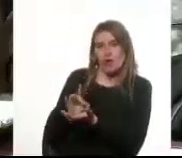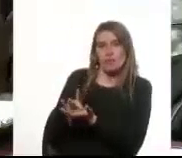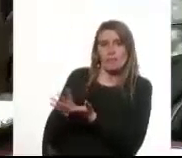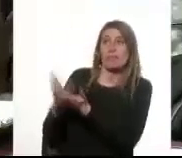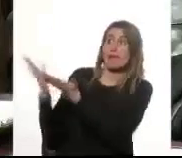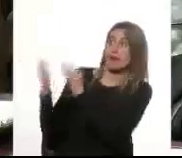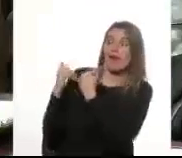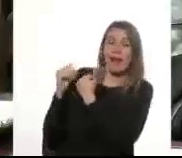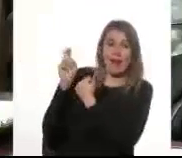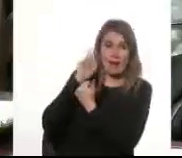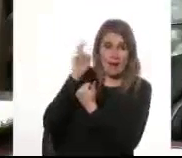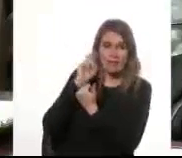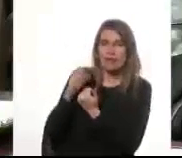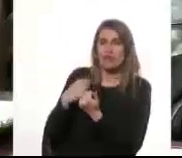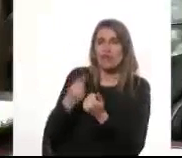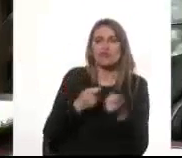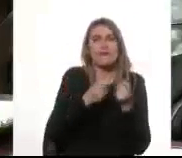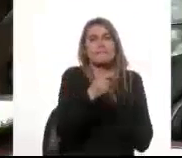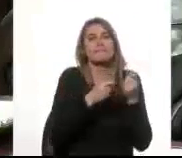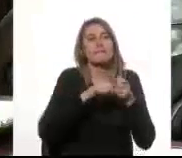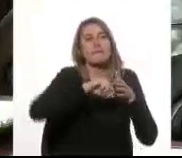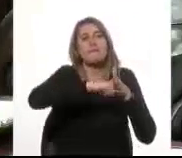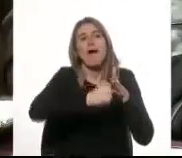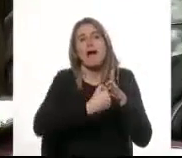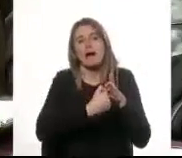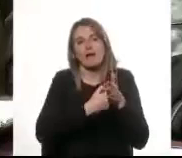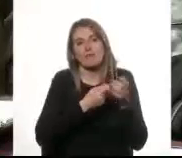Tuvimos que hacer una operación en un banco de plaza